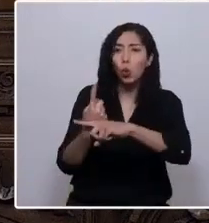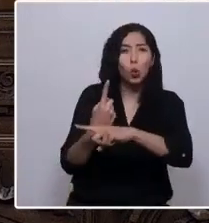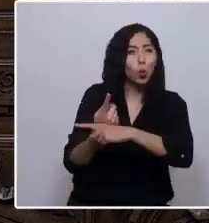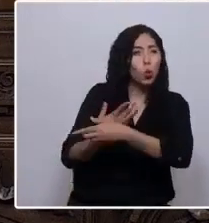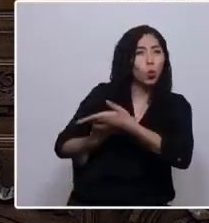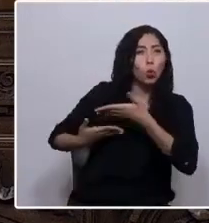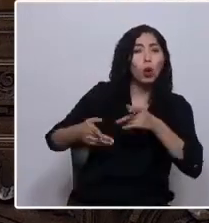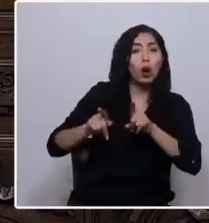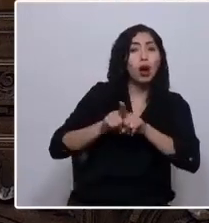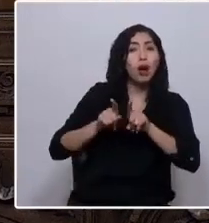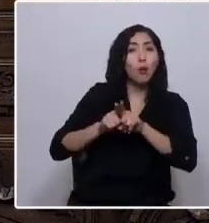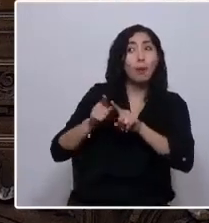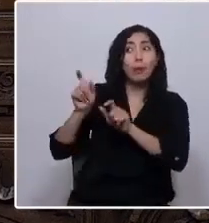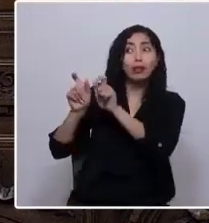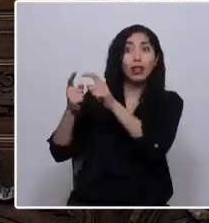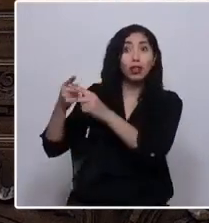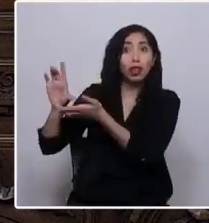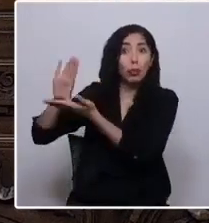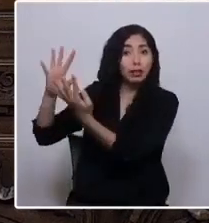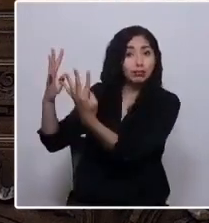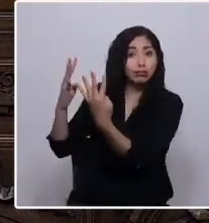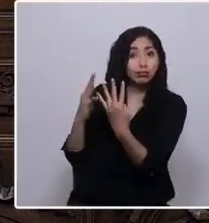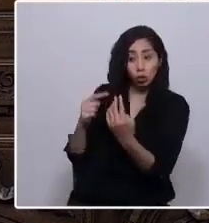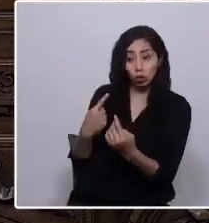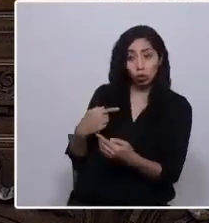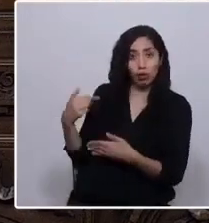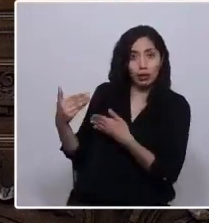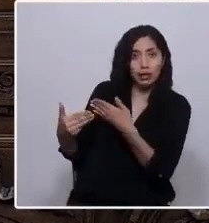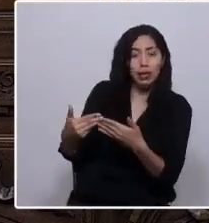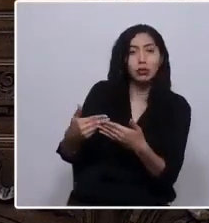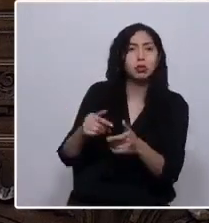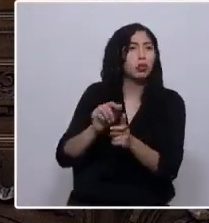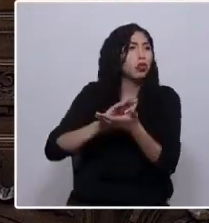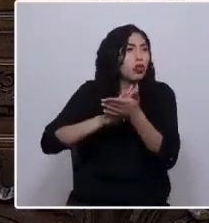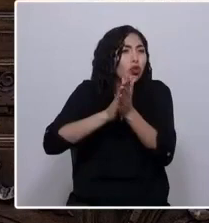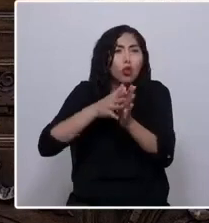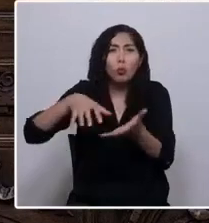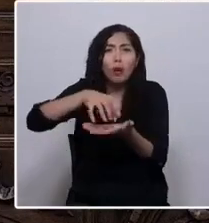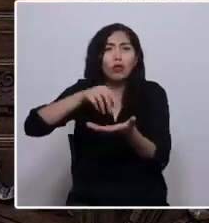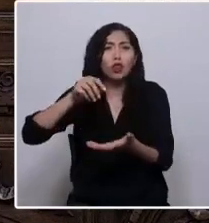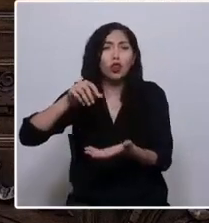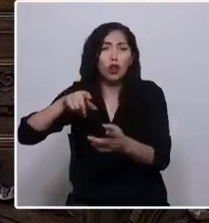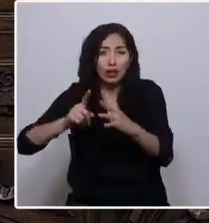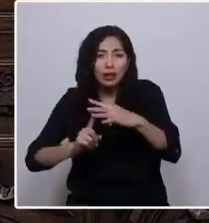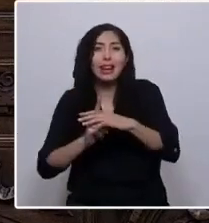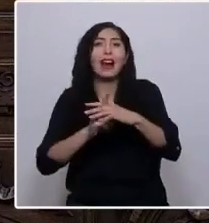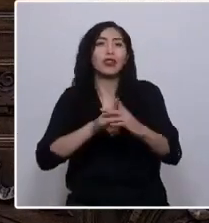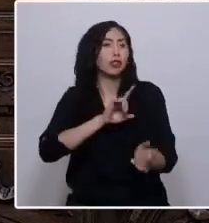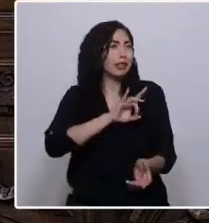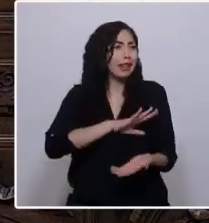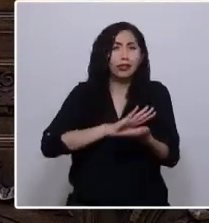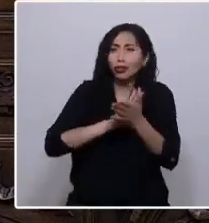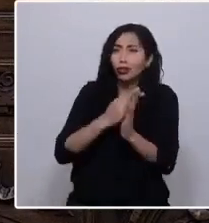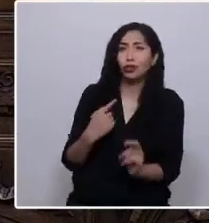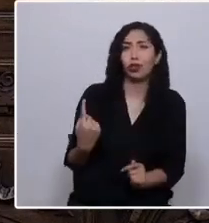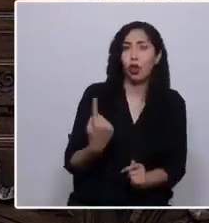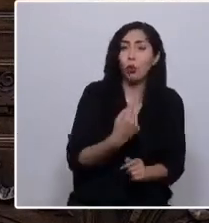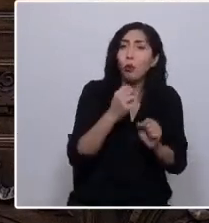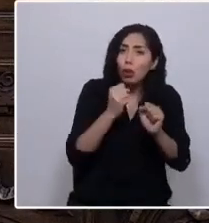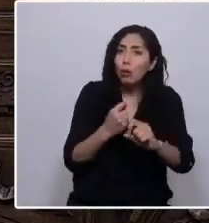inmigrantes y pueblos originarios, chilenos todos, podamos entrar en un franco diálogo de buena fe.